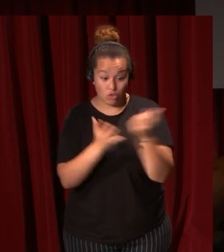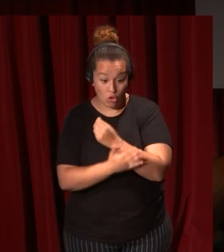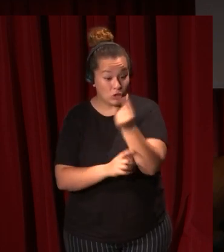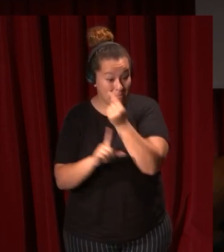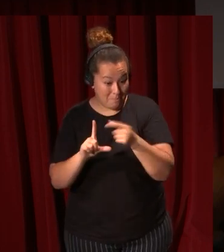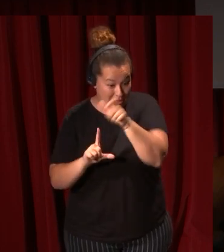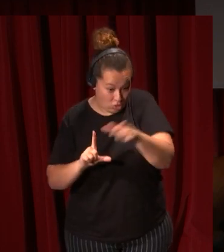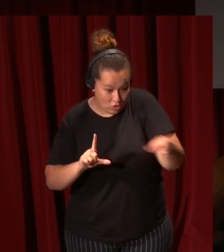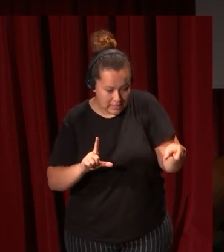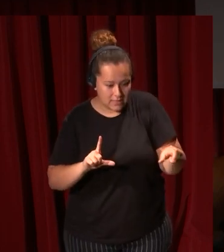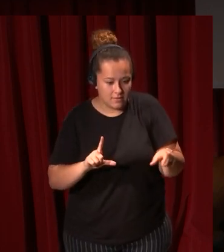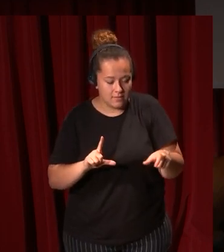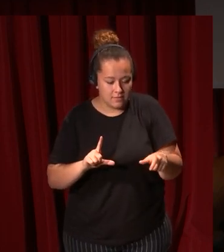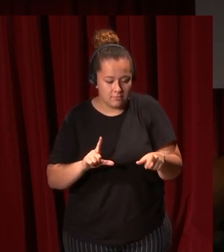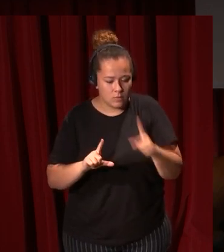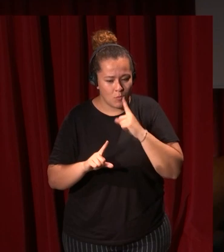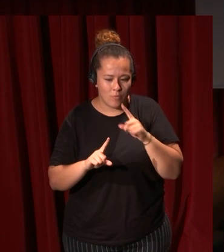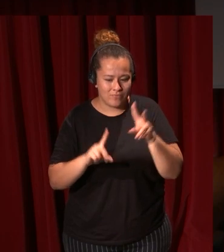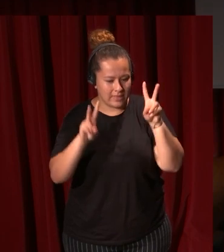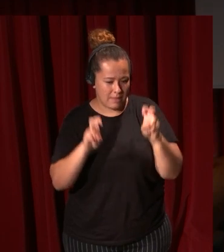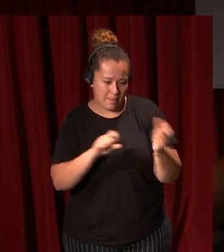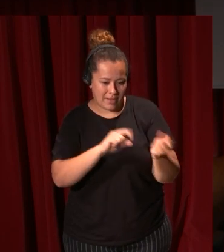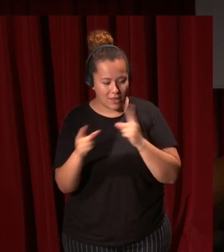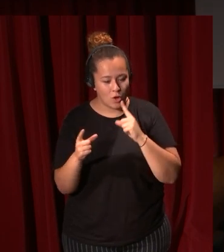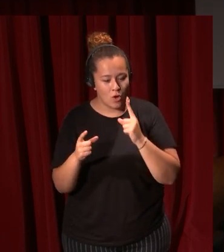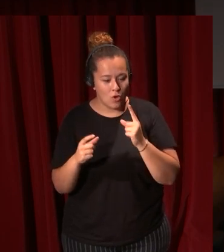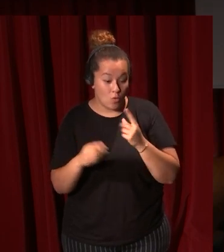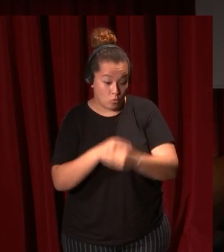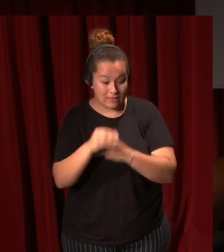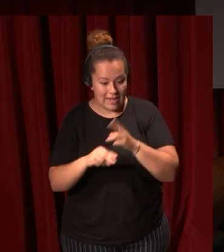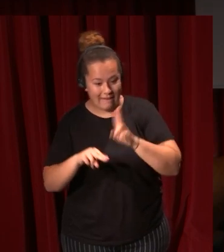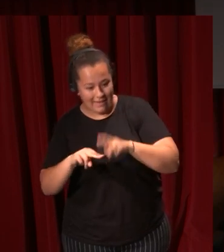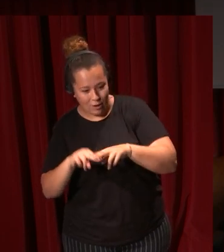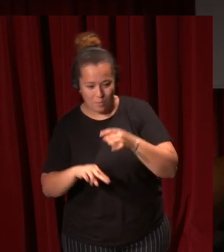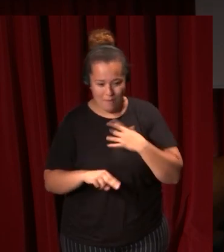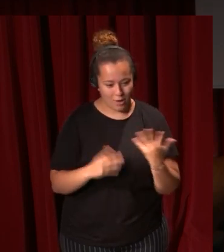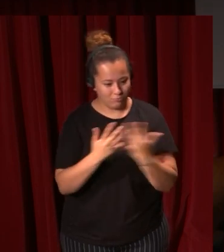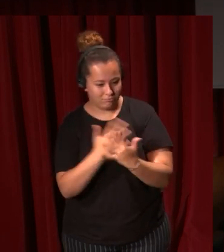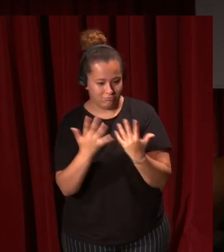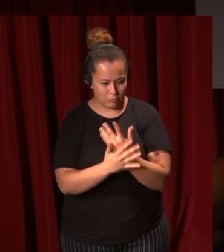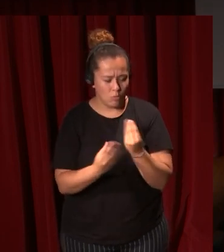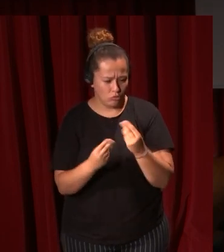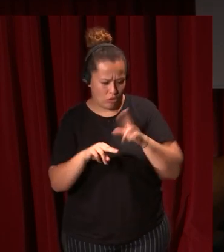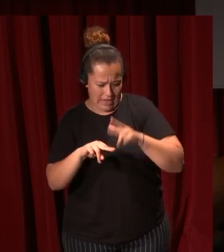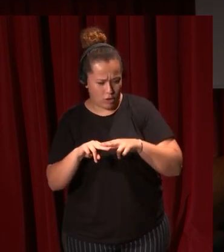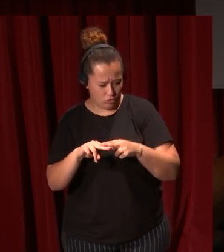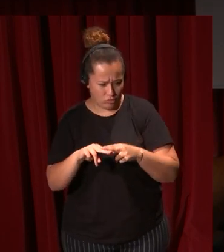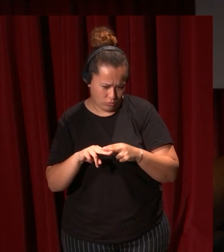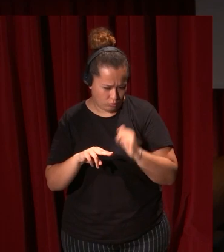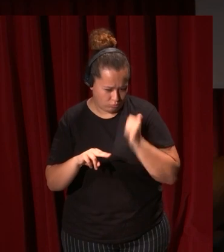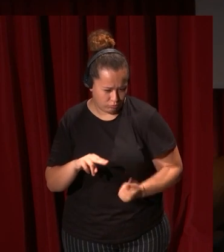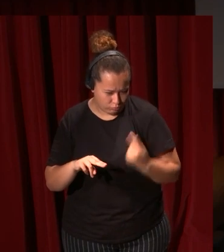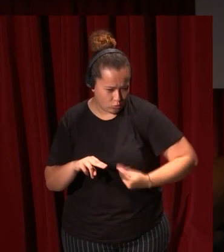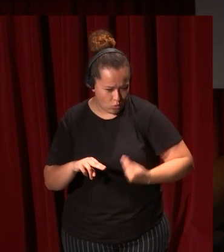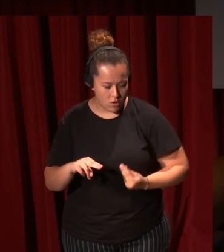se enfrentan a una cuestión similar que es la de pintar negro con blanco y negros de mucha riqueza Van Gogh por ejemplo dice que admira